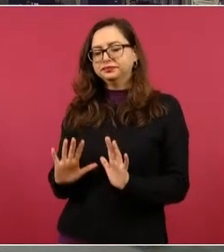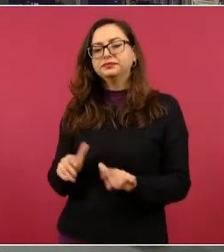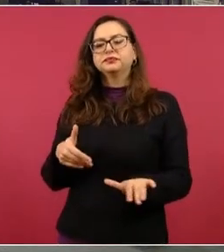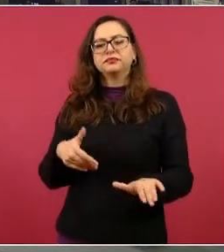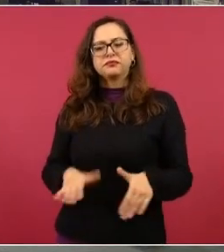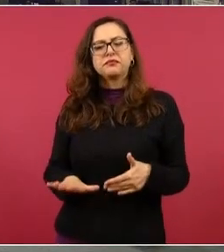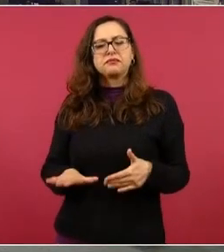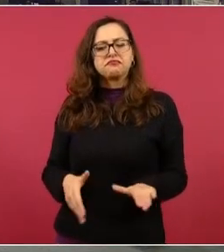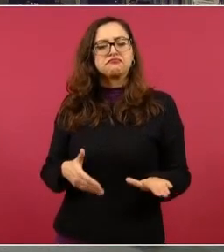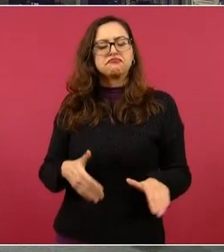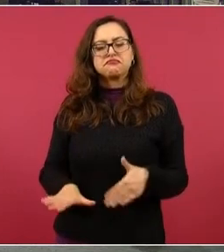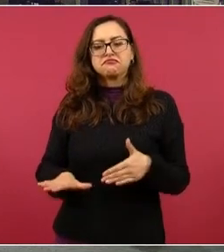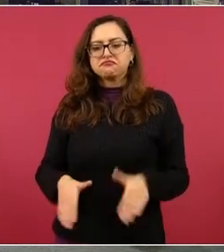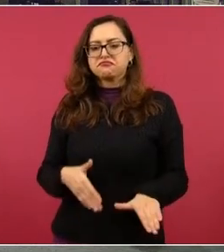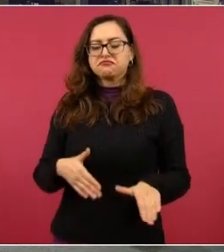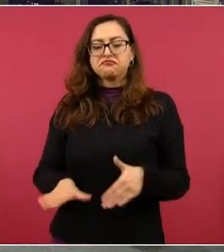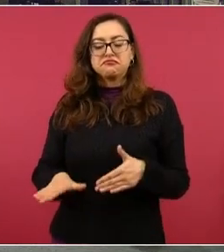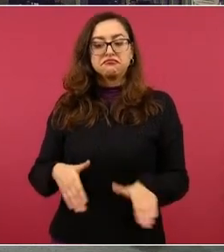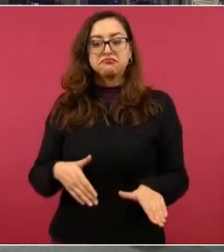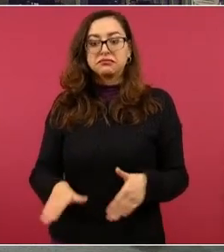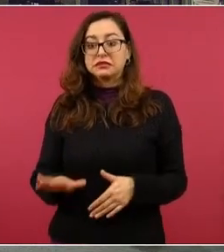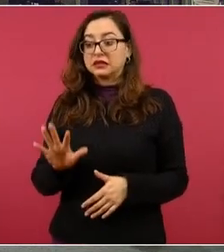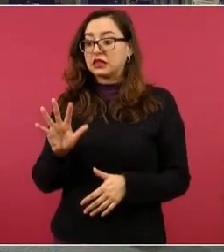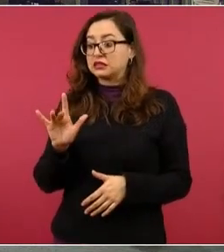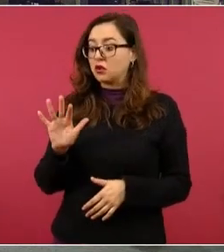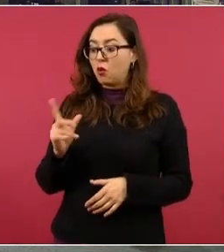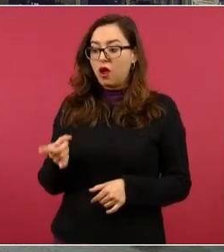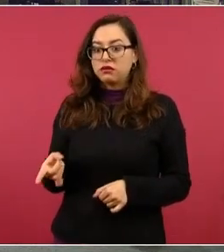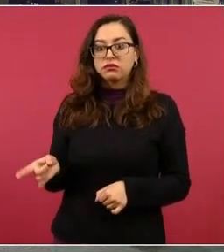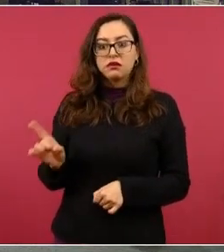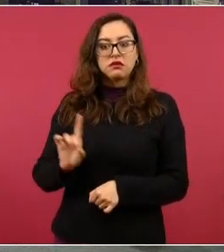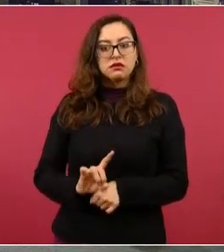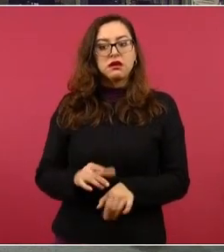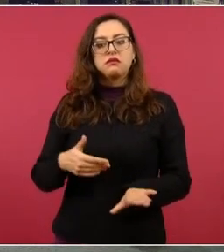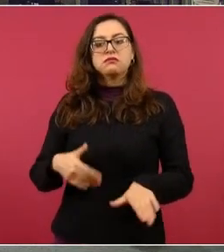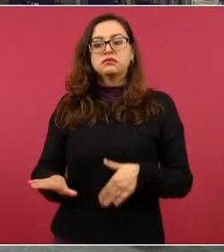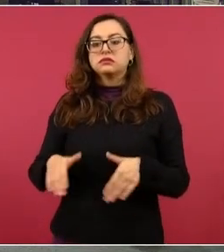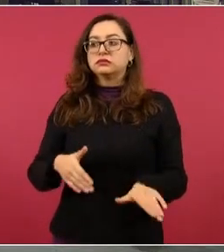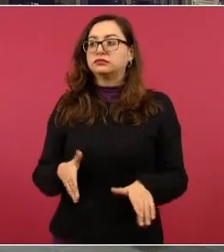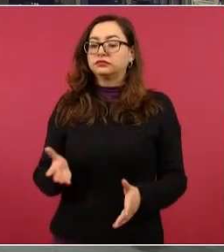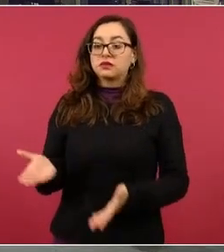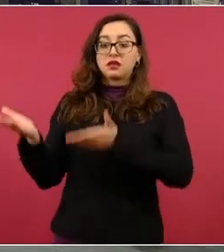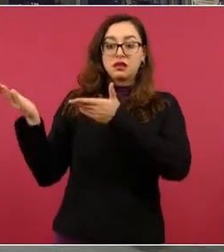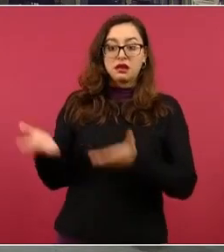llegamos acá. Les decía que hasta íbamos a llegar